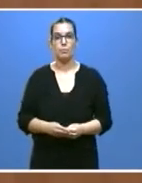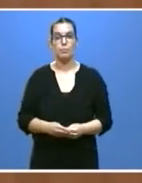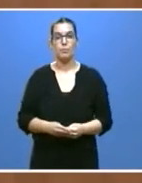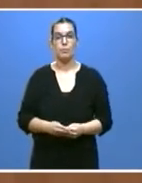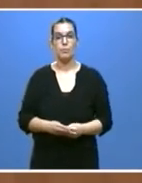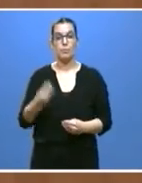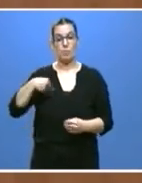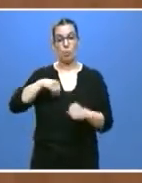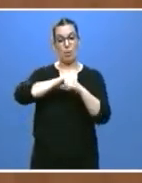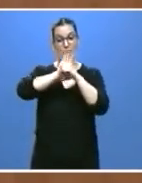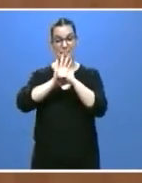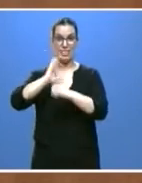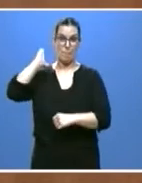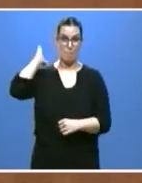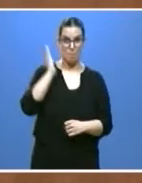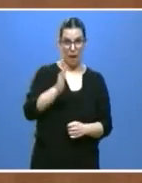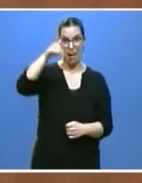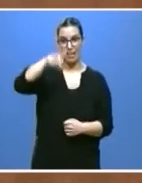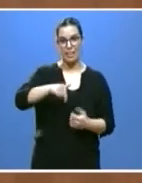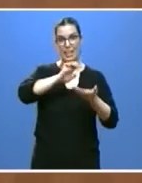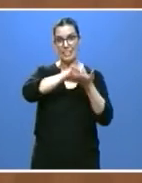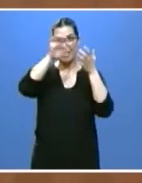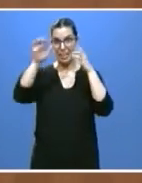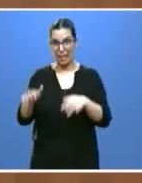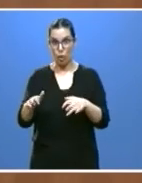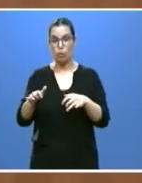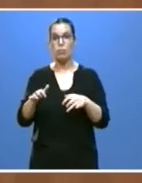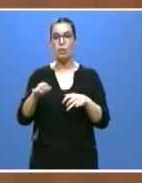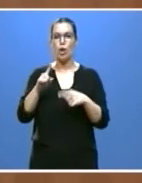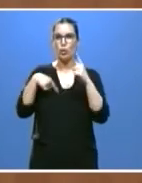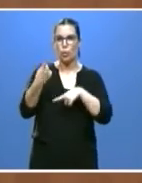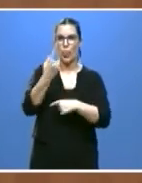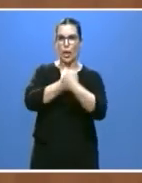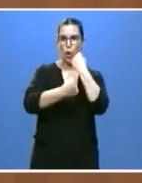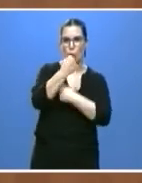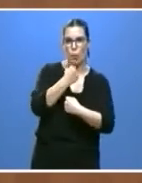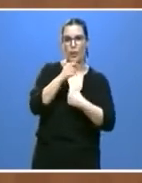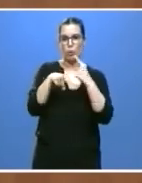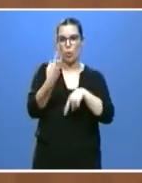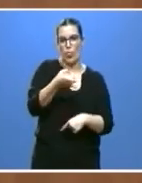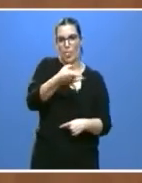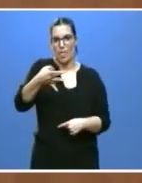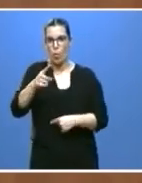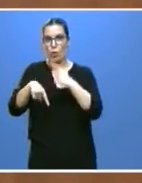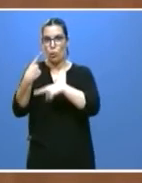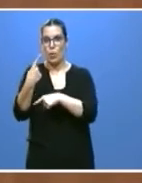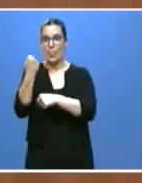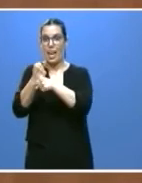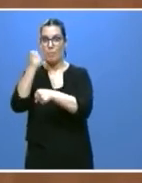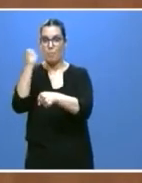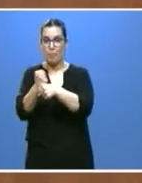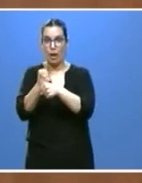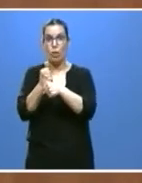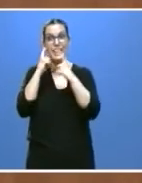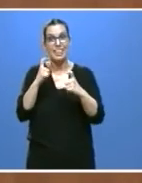impacto de la crisis en Castilla y León en términos de Producto Interior Bruto, de deuda y de empleo sea menor que a